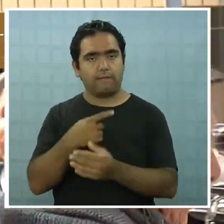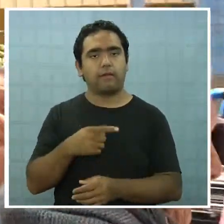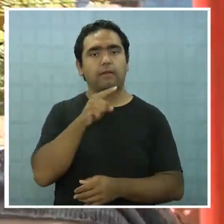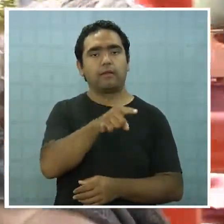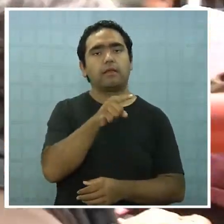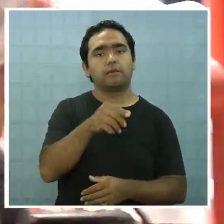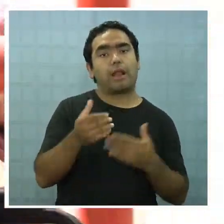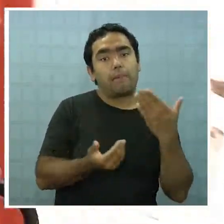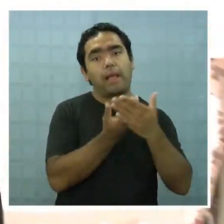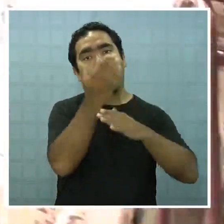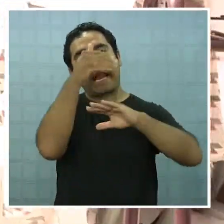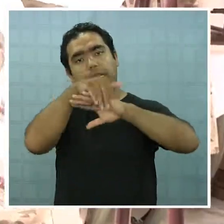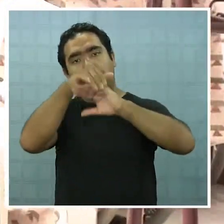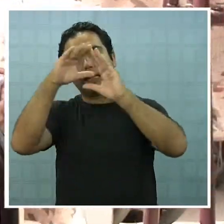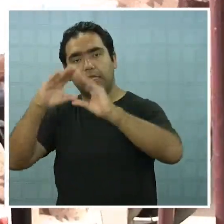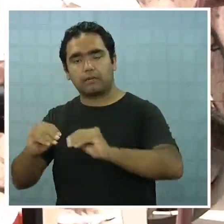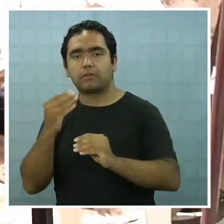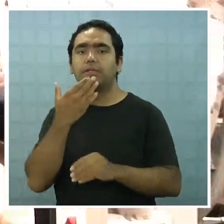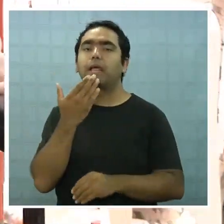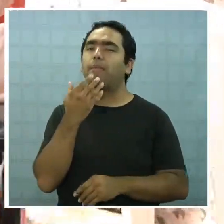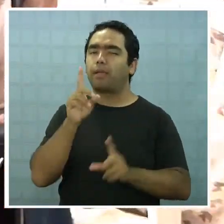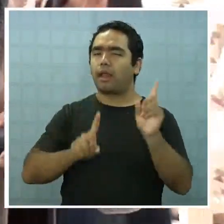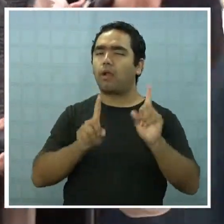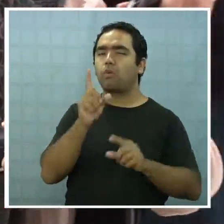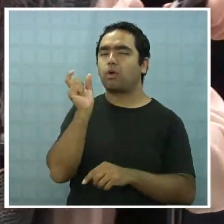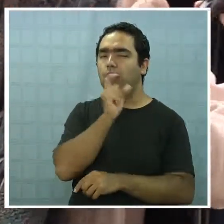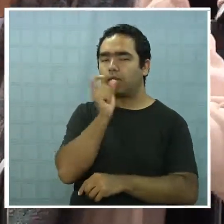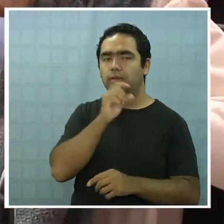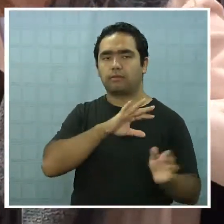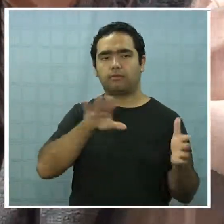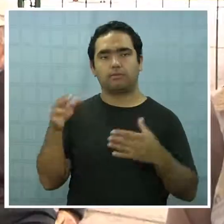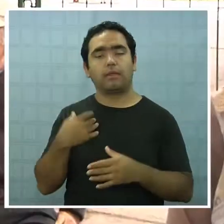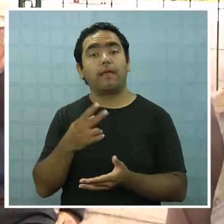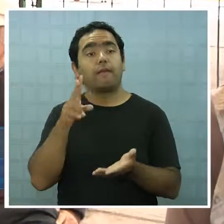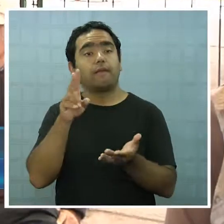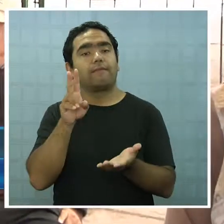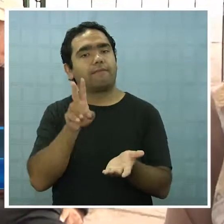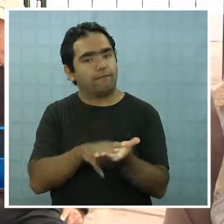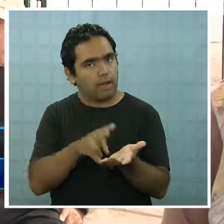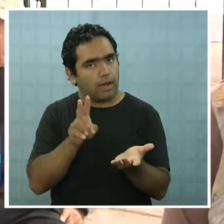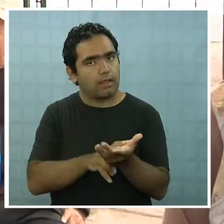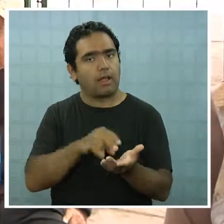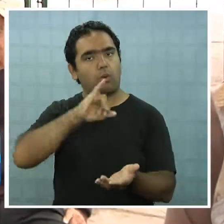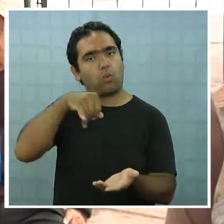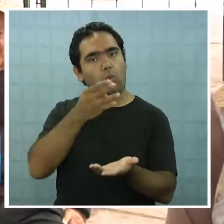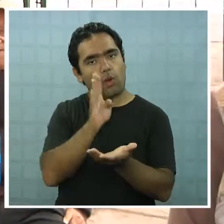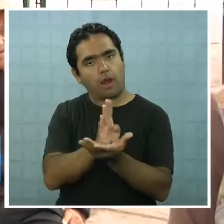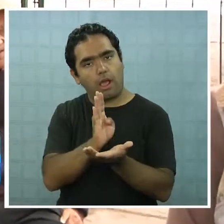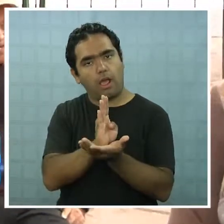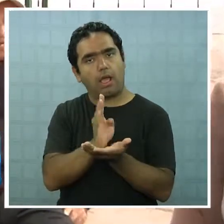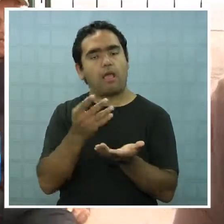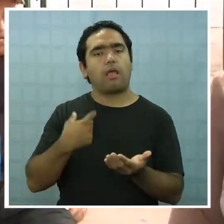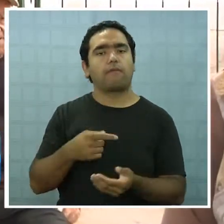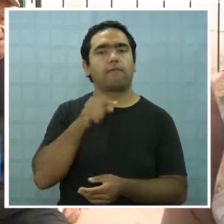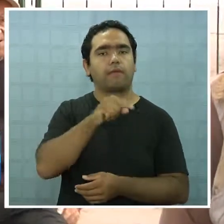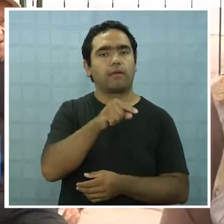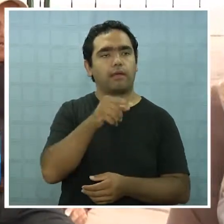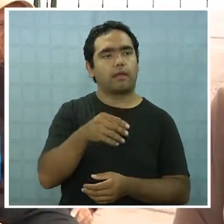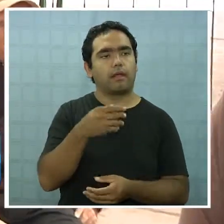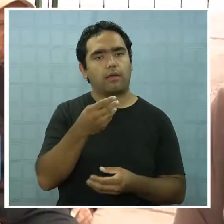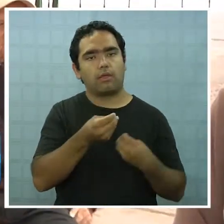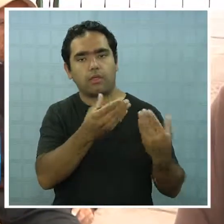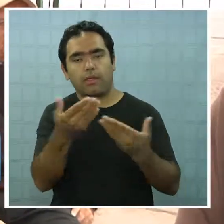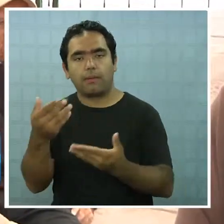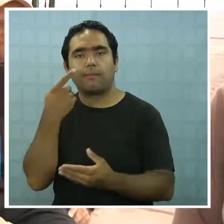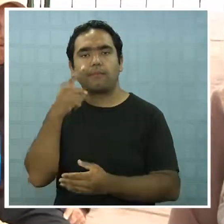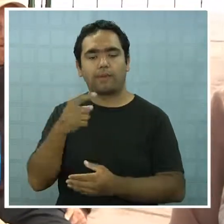servicio que también ha recibido críticas. Es cierto que tienen su alimentación con la Junaep, pero la minuta no ha sido acorde a